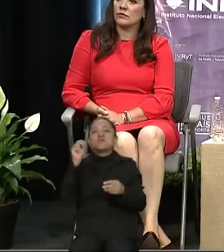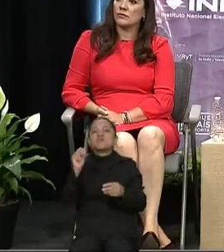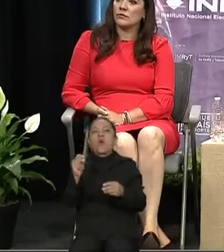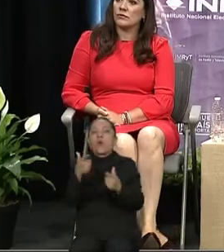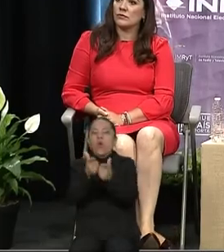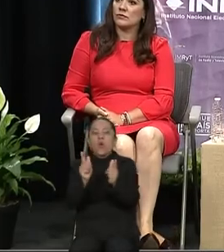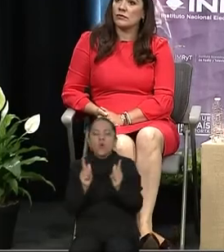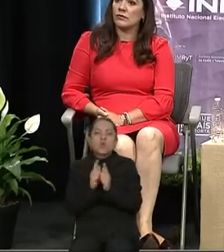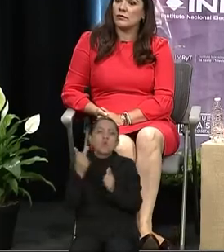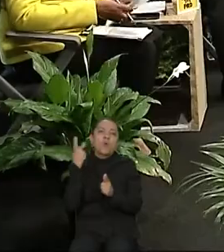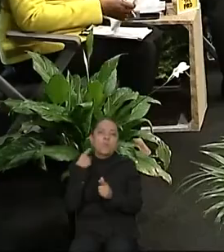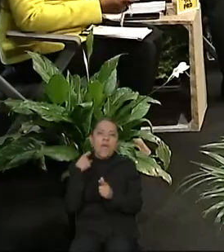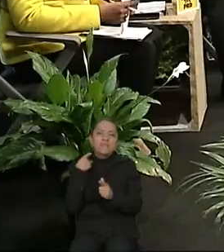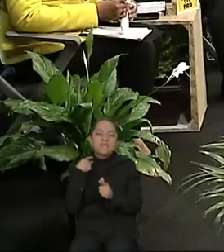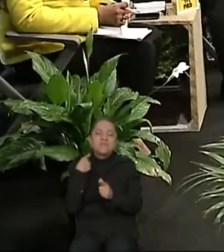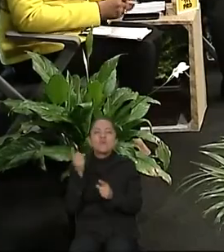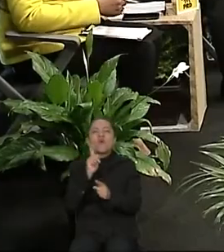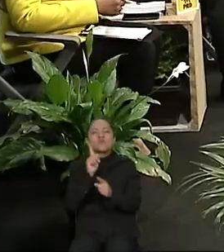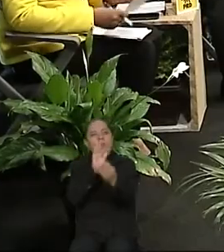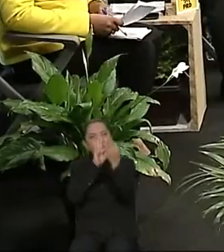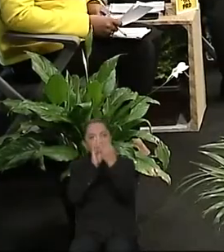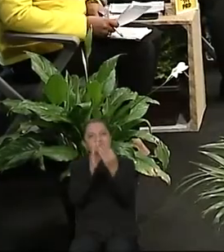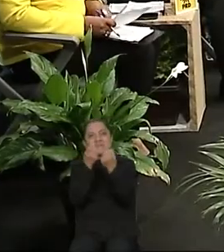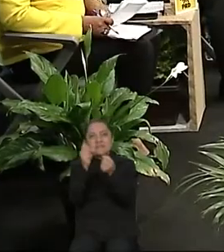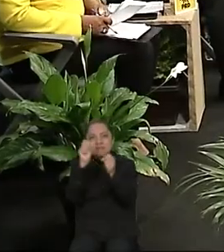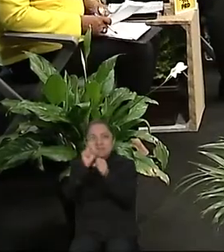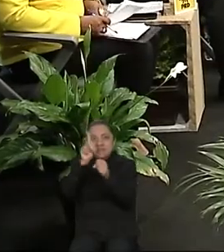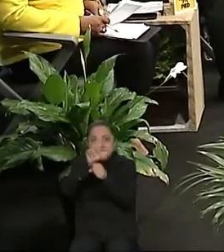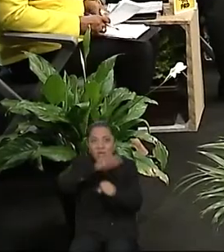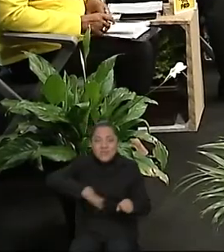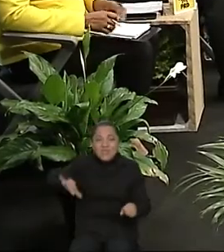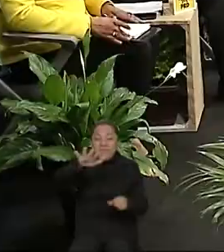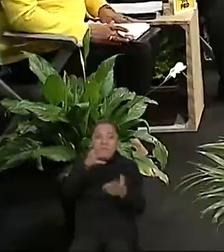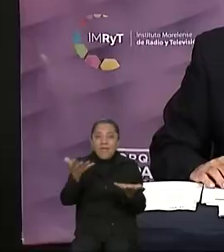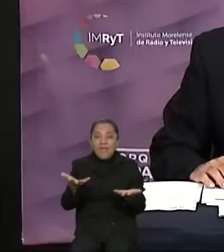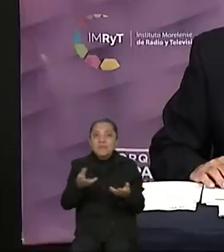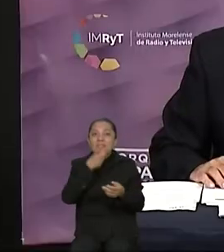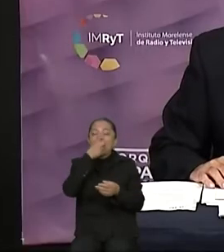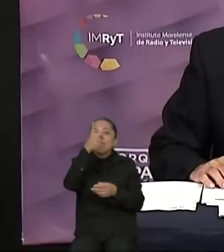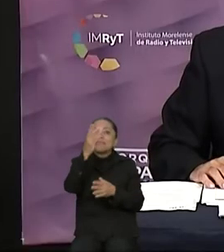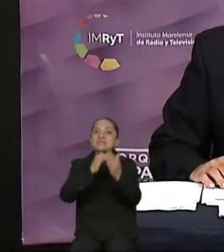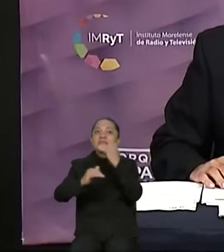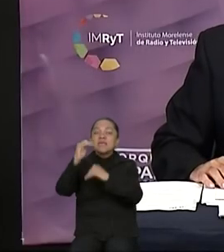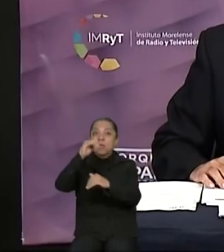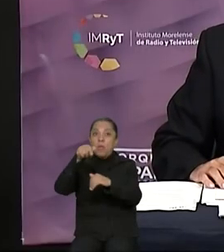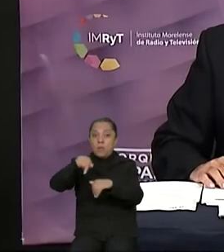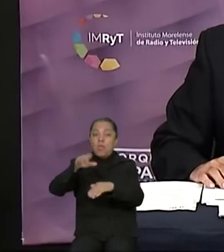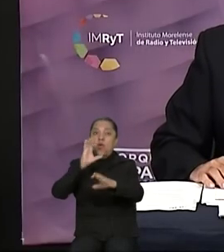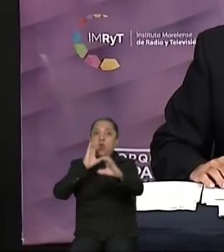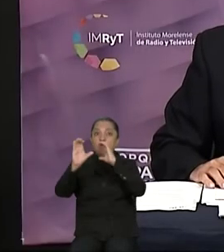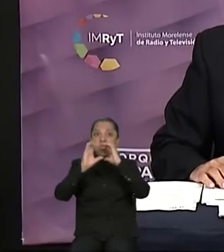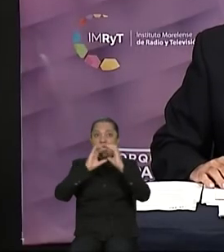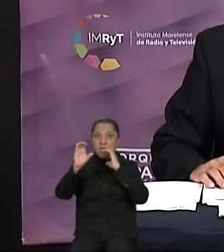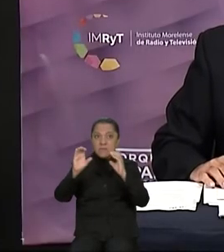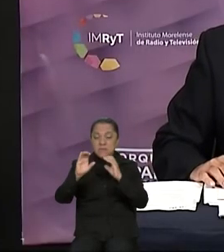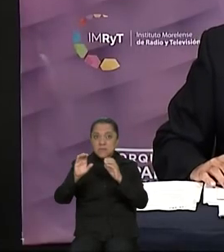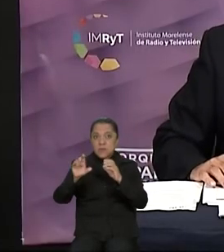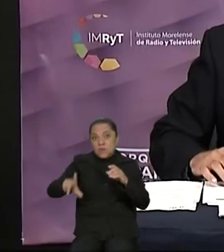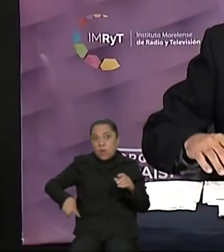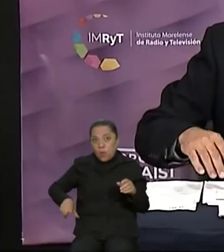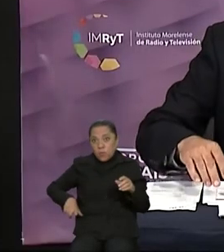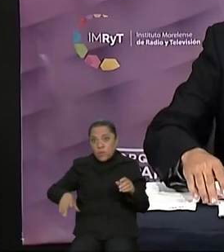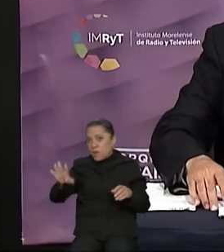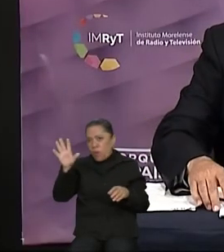frente a la sociedad y por supuesto ponderar que los medios públicos lo hemos hecho y lo continuaremos haciendo haciendo este vehículo y este puente de